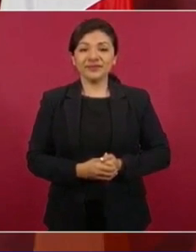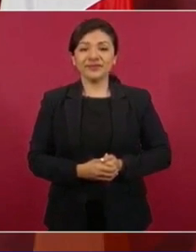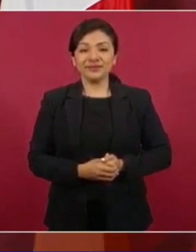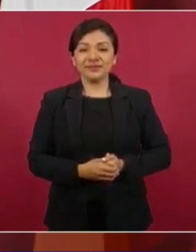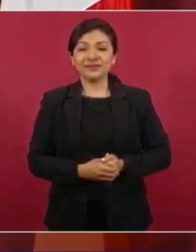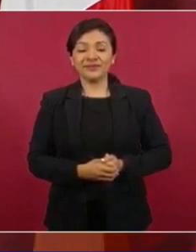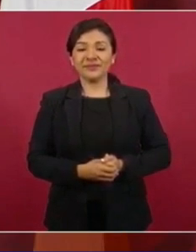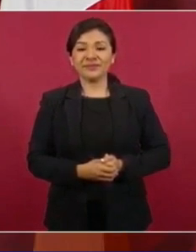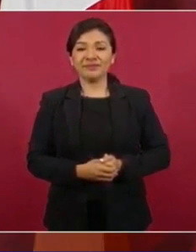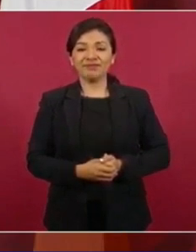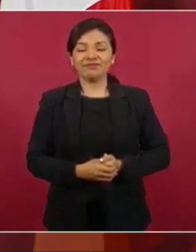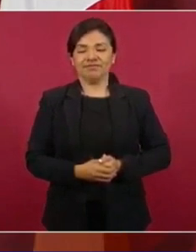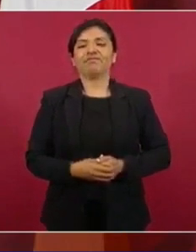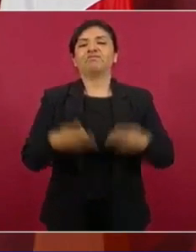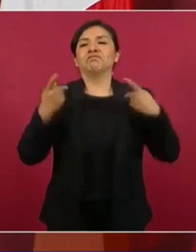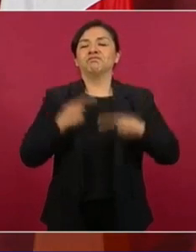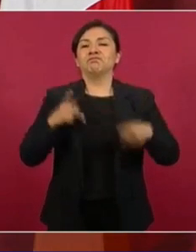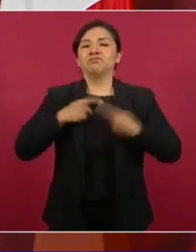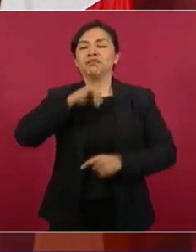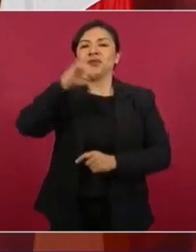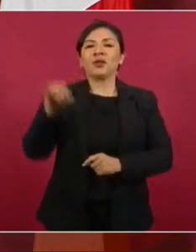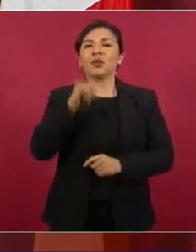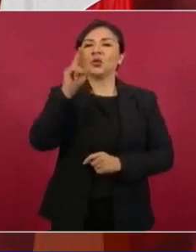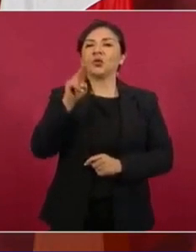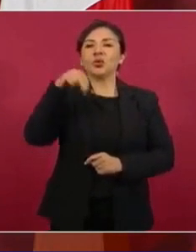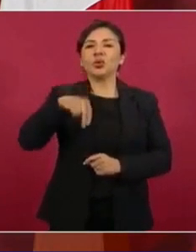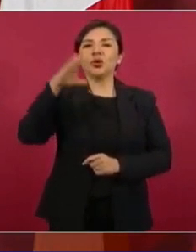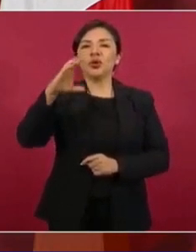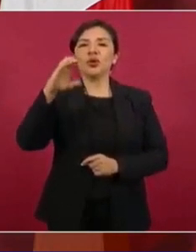Junco es